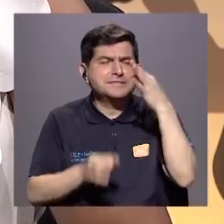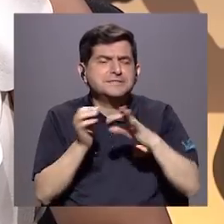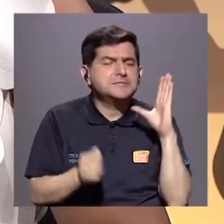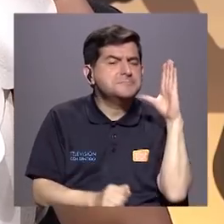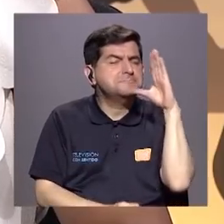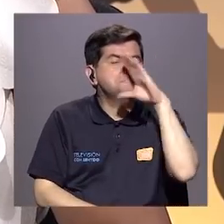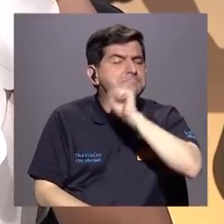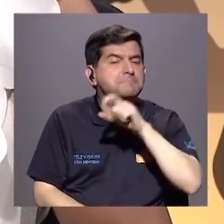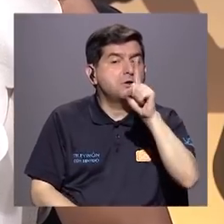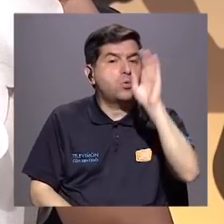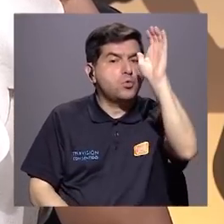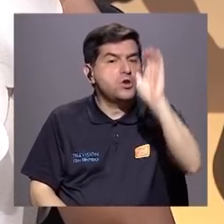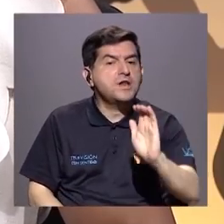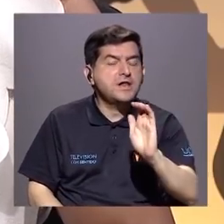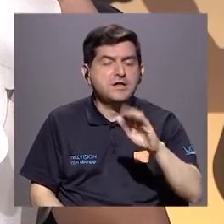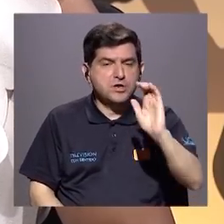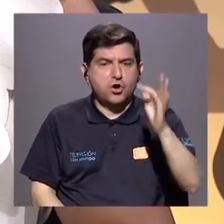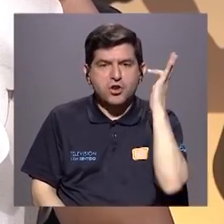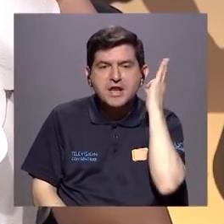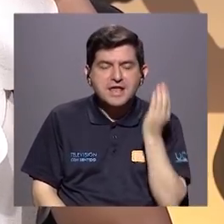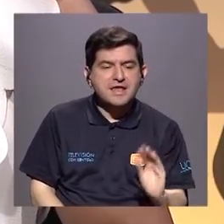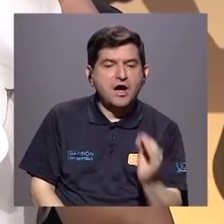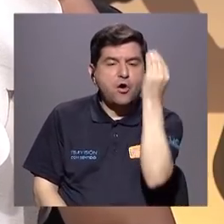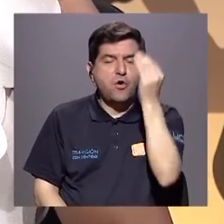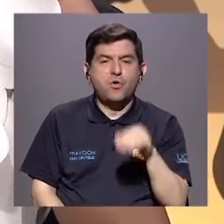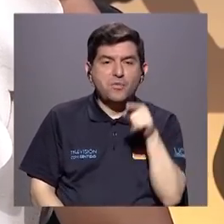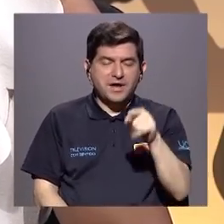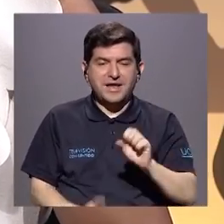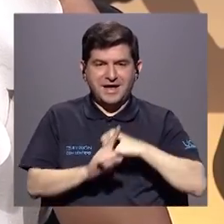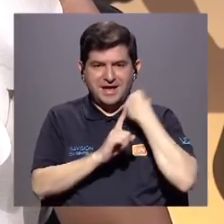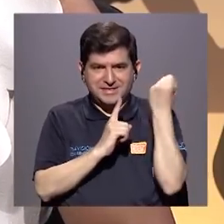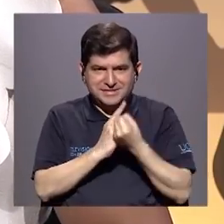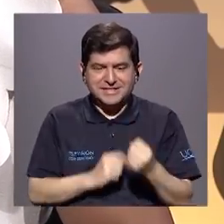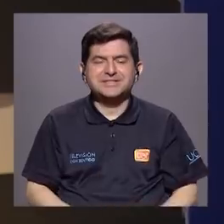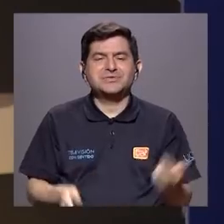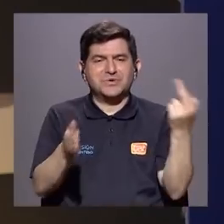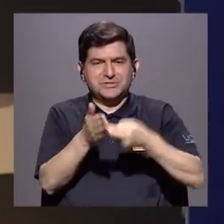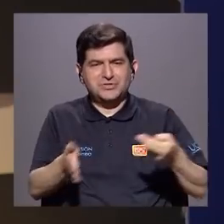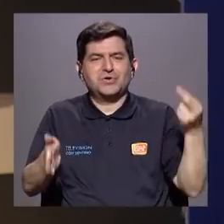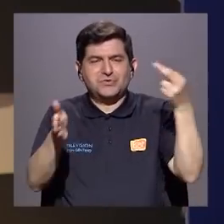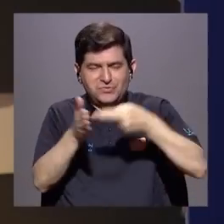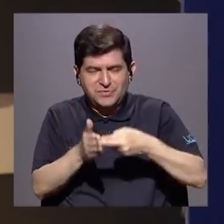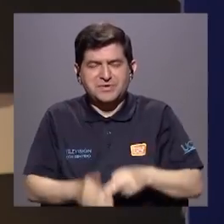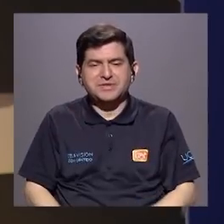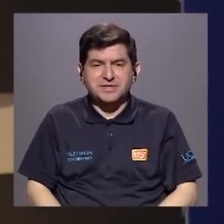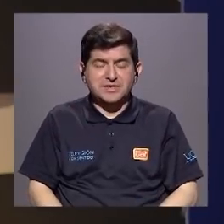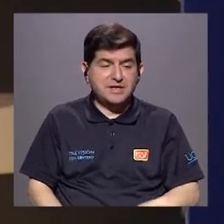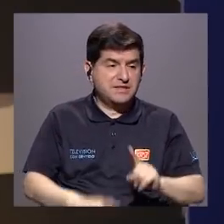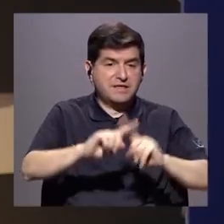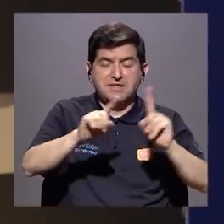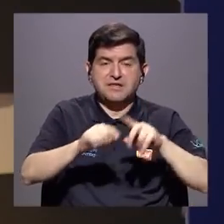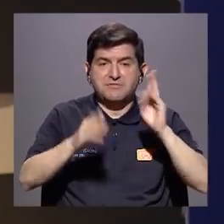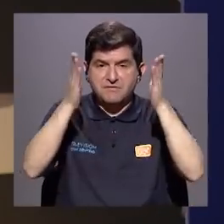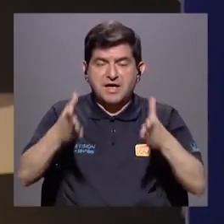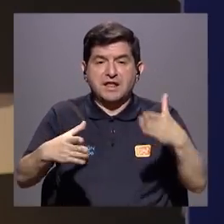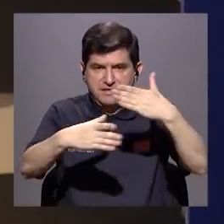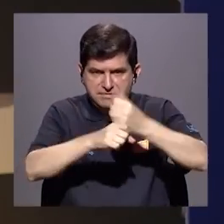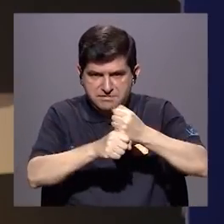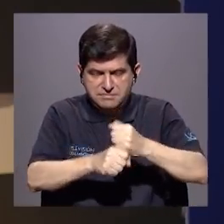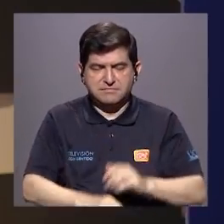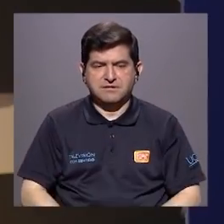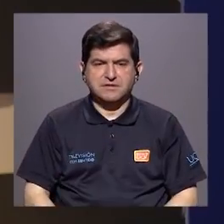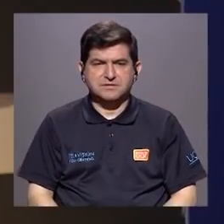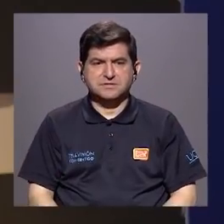sospecha de que un niño, una niña o un adolescente está viviendo esta situación de manera reiterada a manos de uno o varios de sus compañeros.